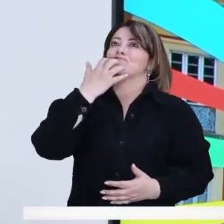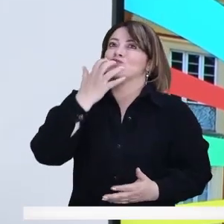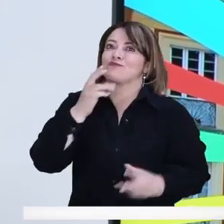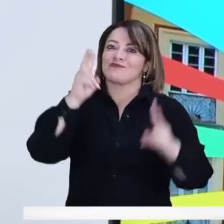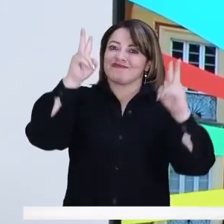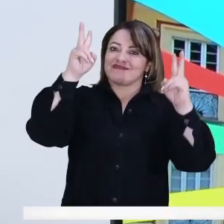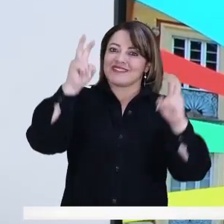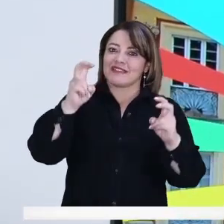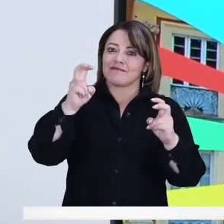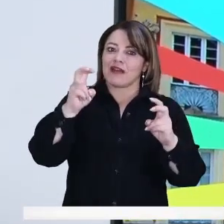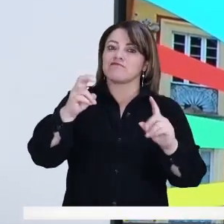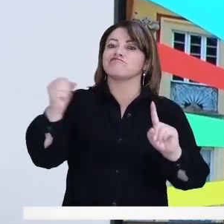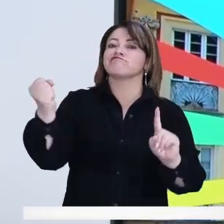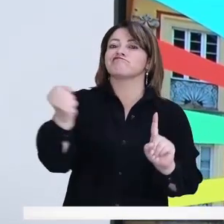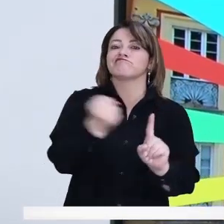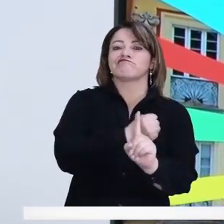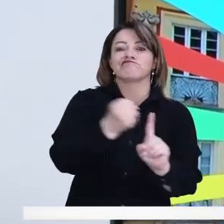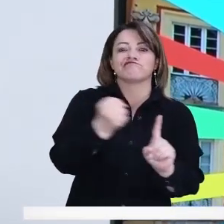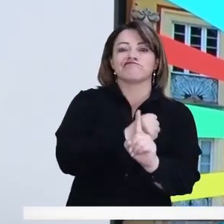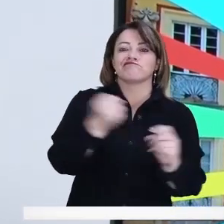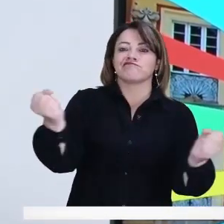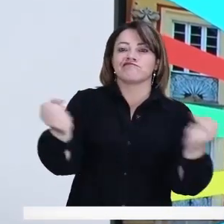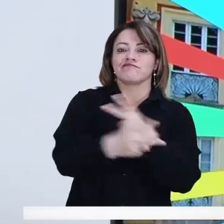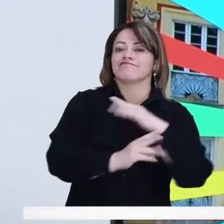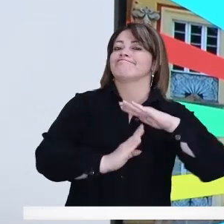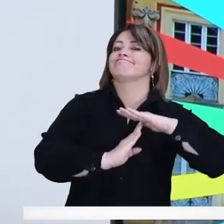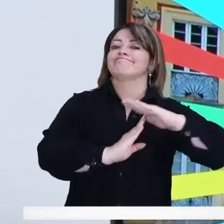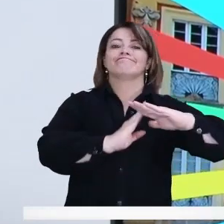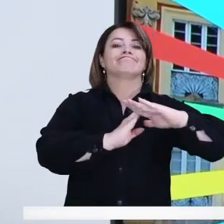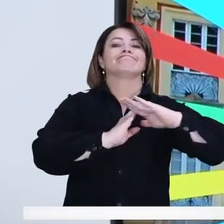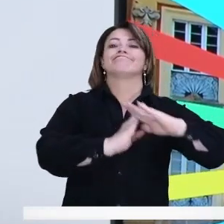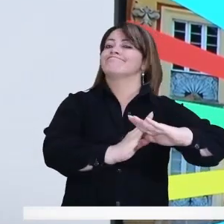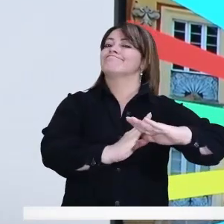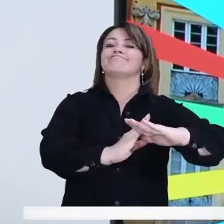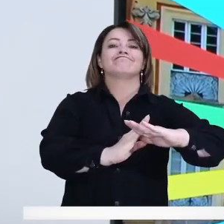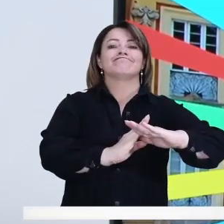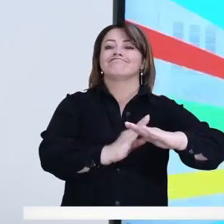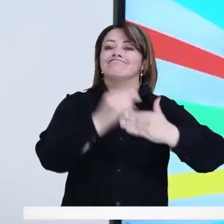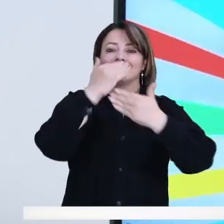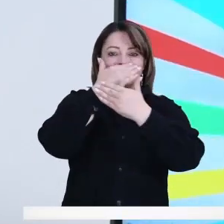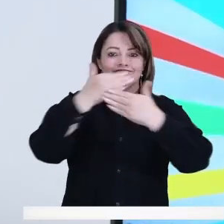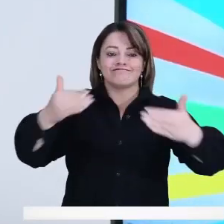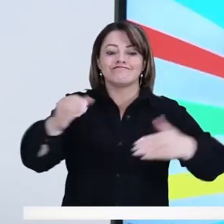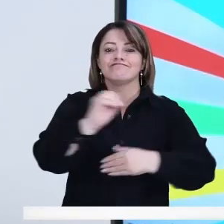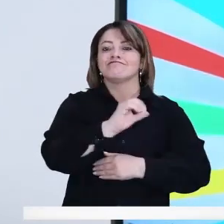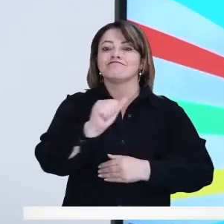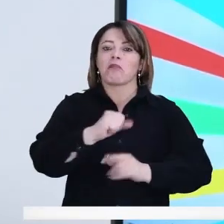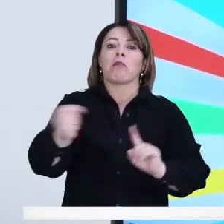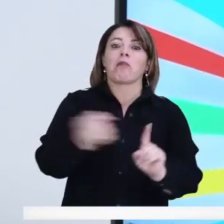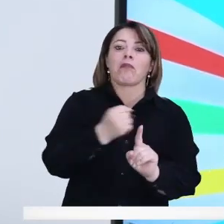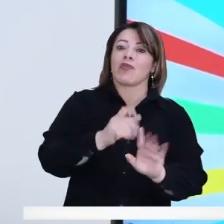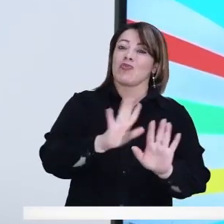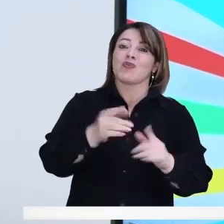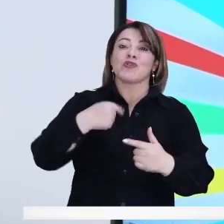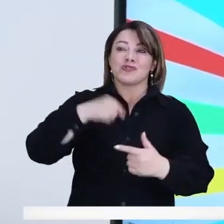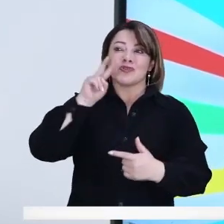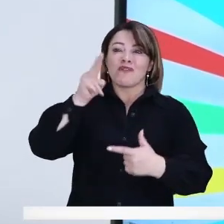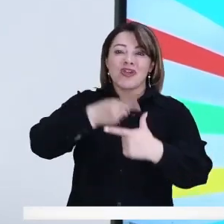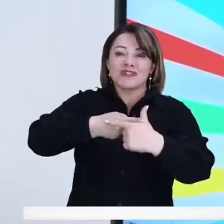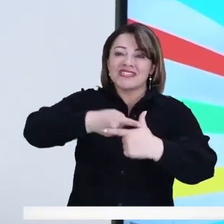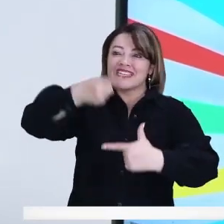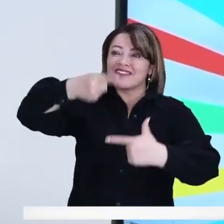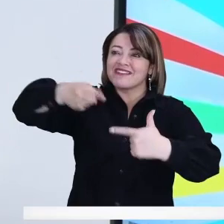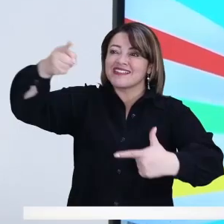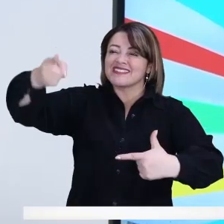El tema del no maltrato. O sea, no se puede maltratar a un niño o a una niña. Yo veía